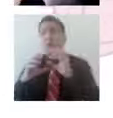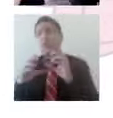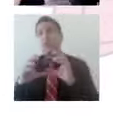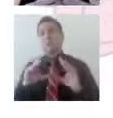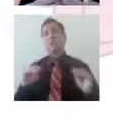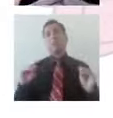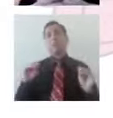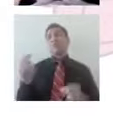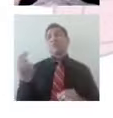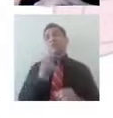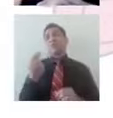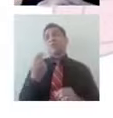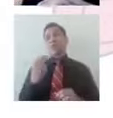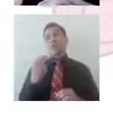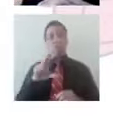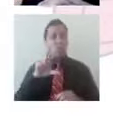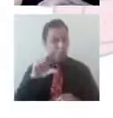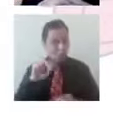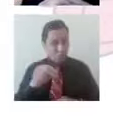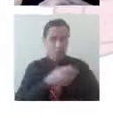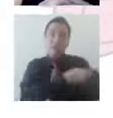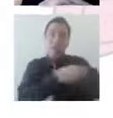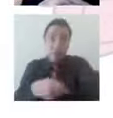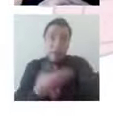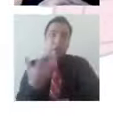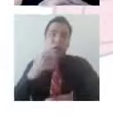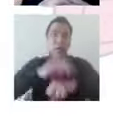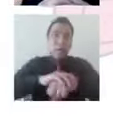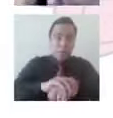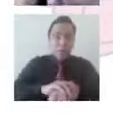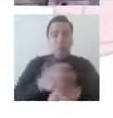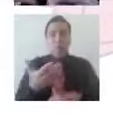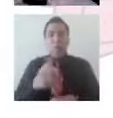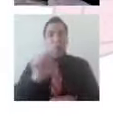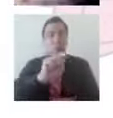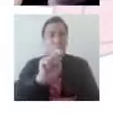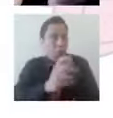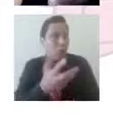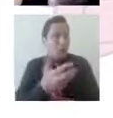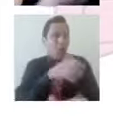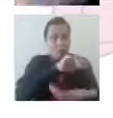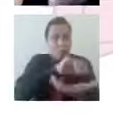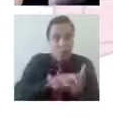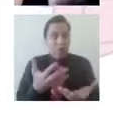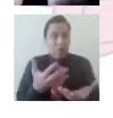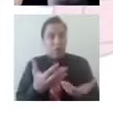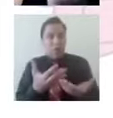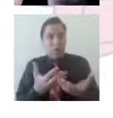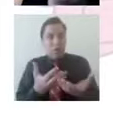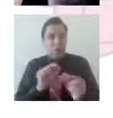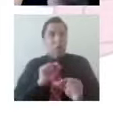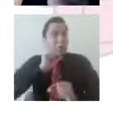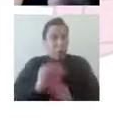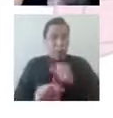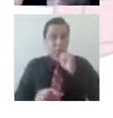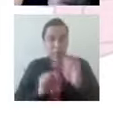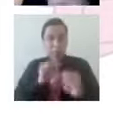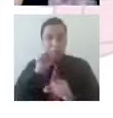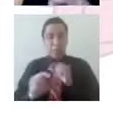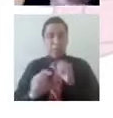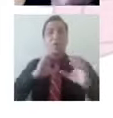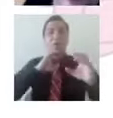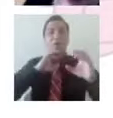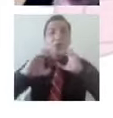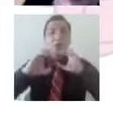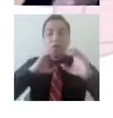inmediatos. La familia, la pareja, los amigos, el trabajo, etcétera, en donde vamos construyendo estas realidades sociales y estos significados.